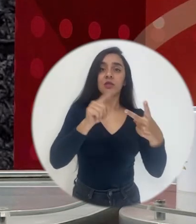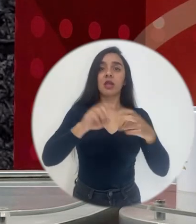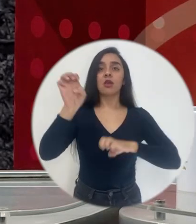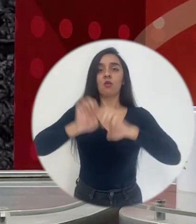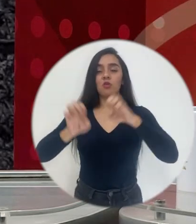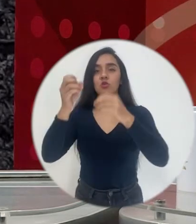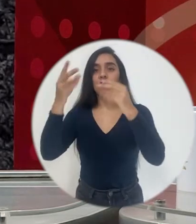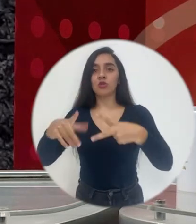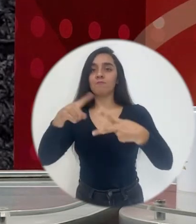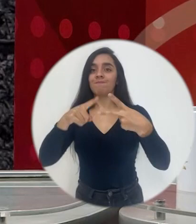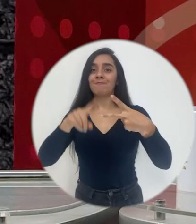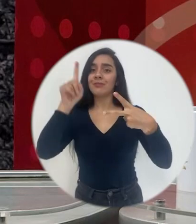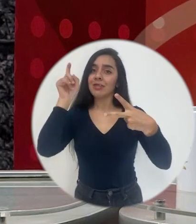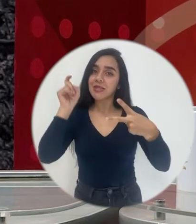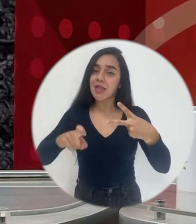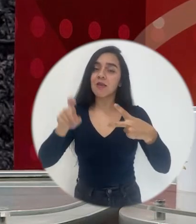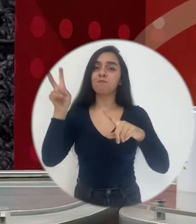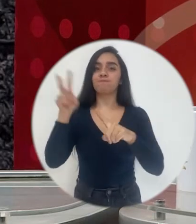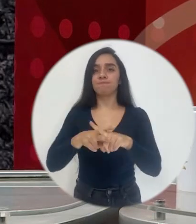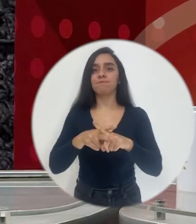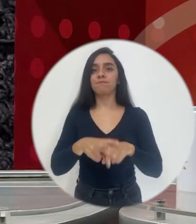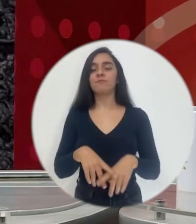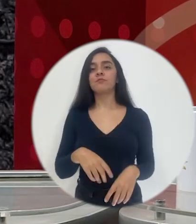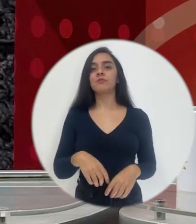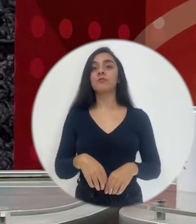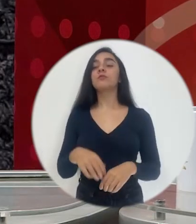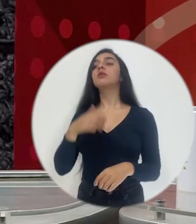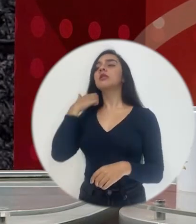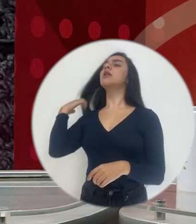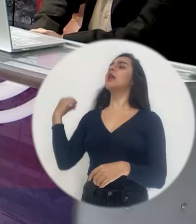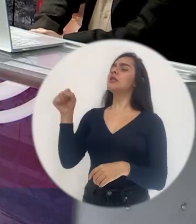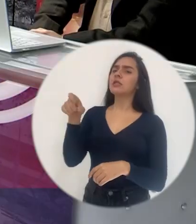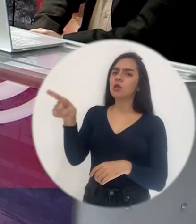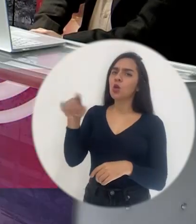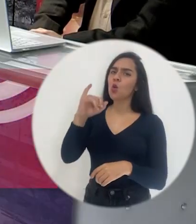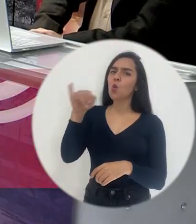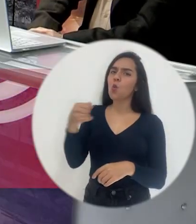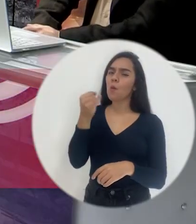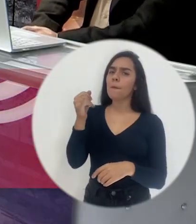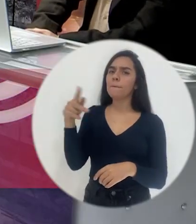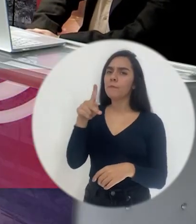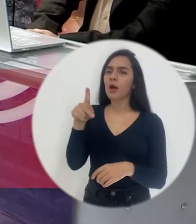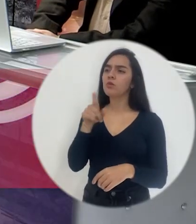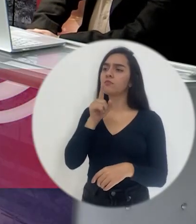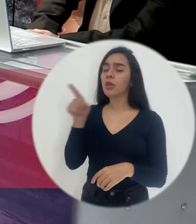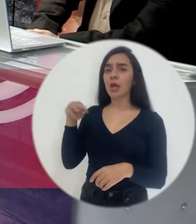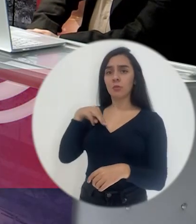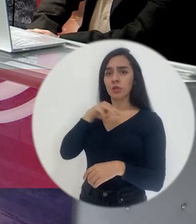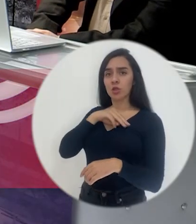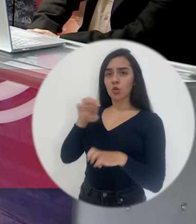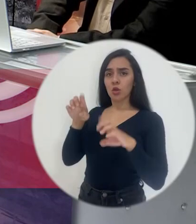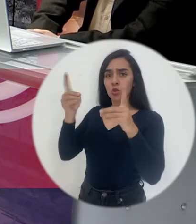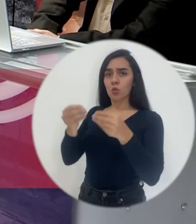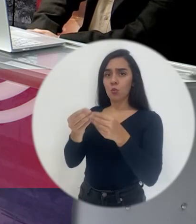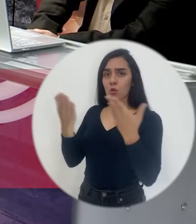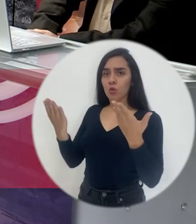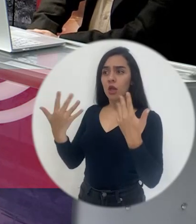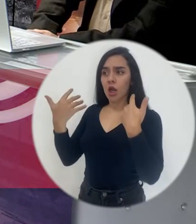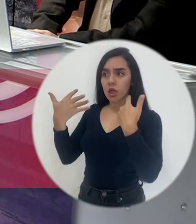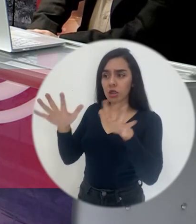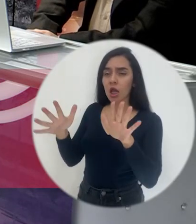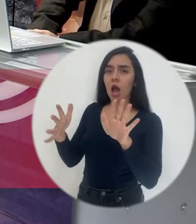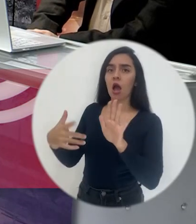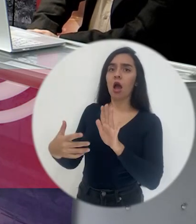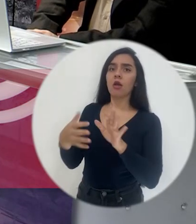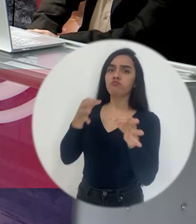capacitación docente y evaluación docente. Sí, Juan Pablo, el Ministerio de Educación Pública también se ha